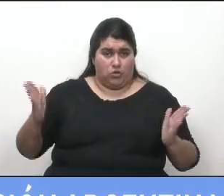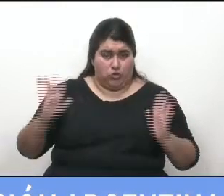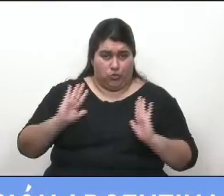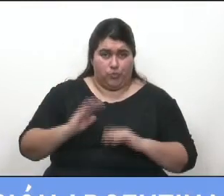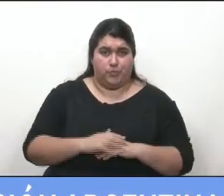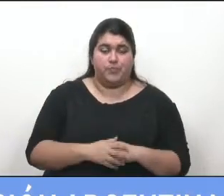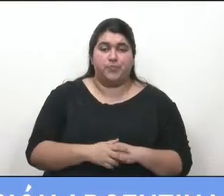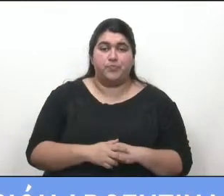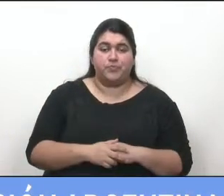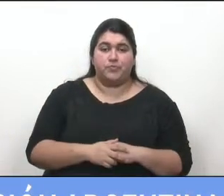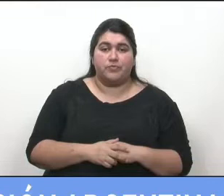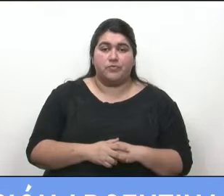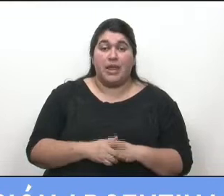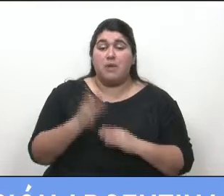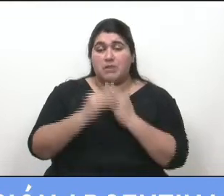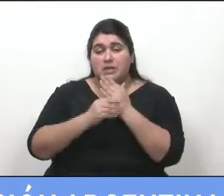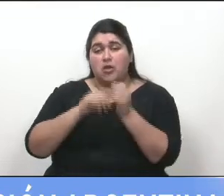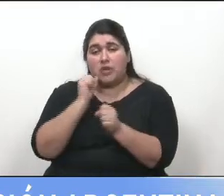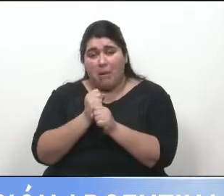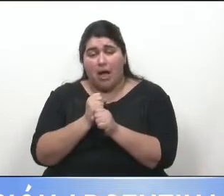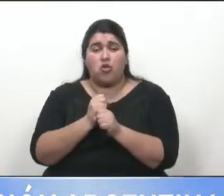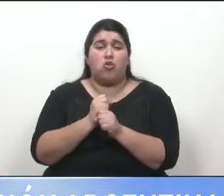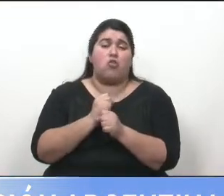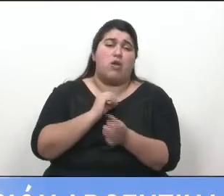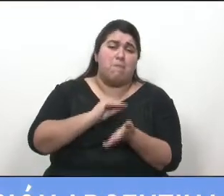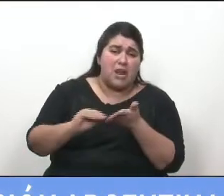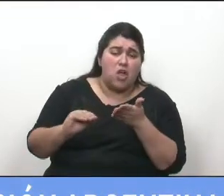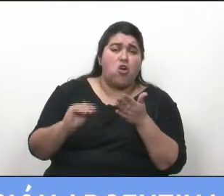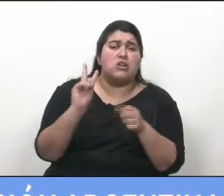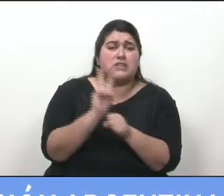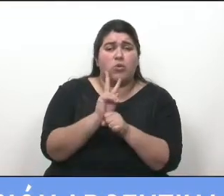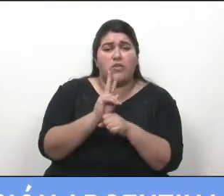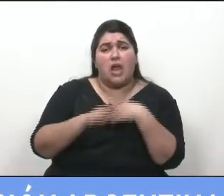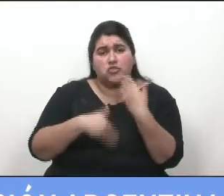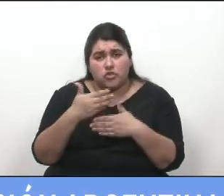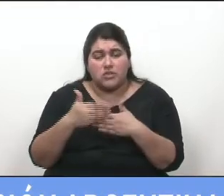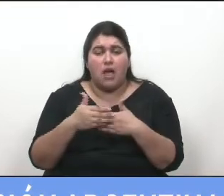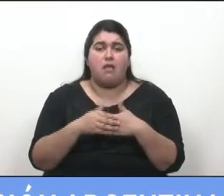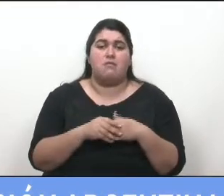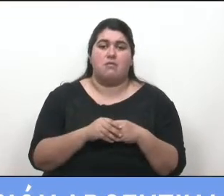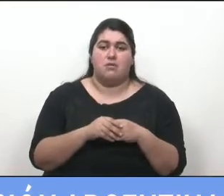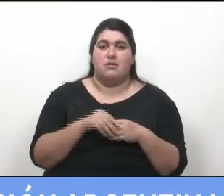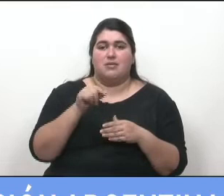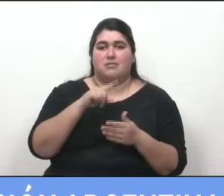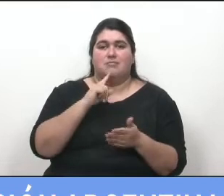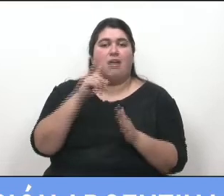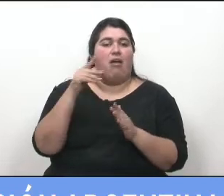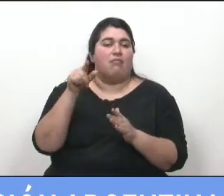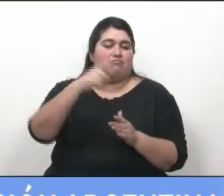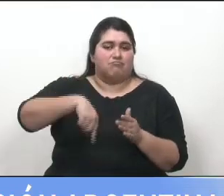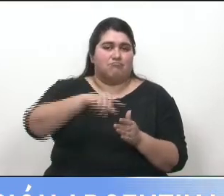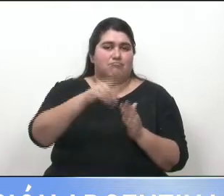Al efecto, el Ministerio de Trabajo, Empleo, Seguridad Social y el Ministerio de Desarrollo Social establecerán las pautas,